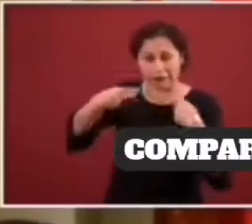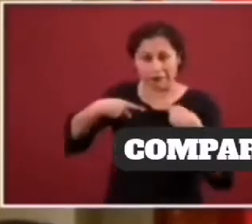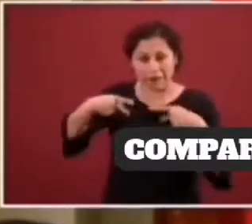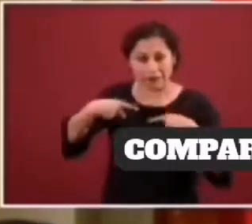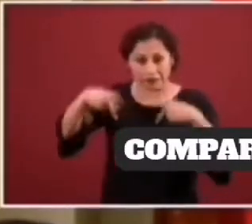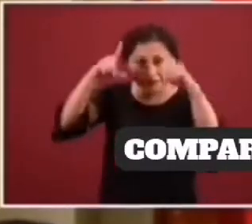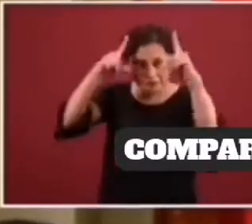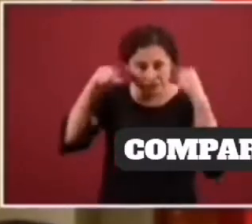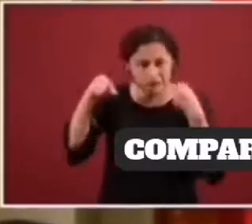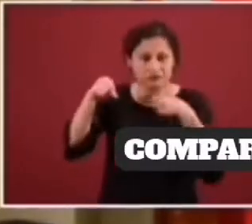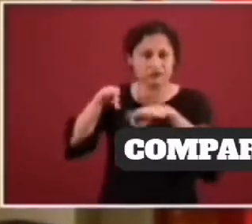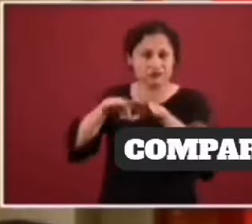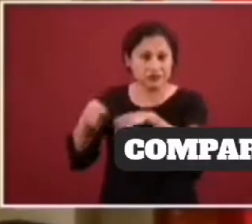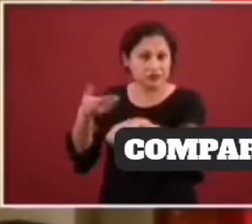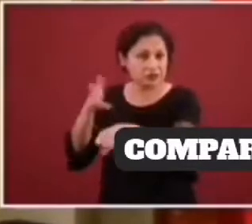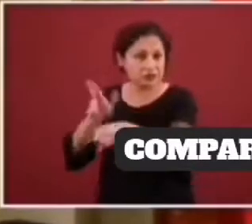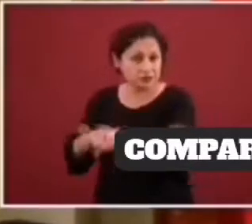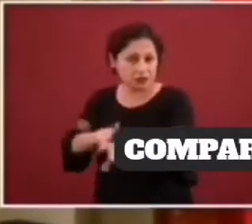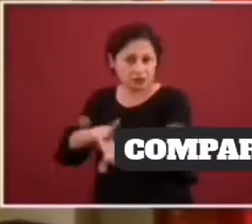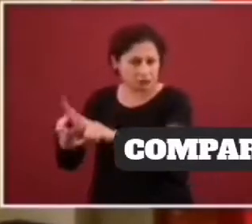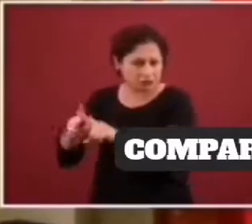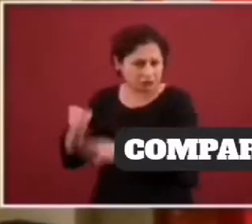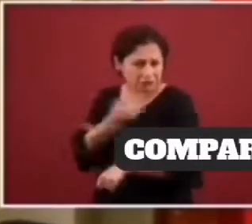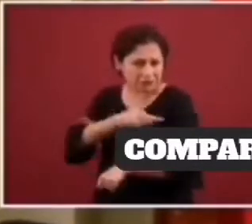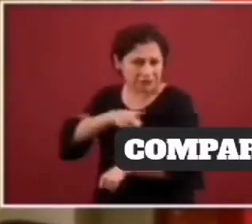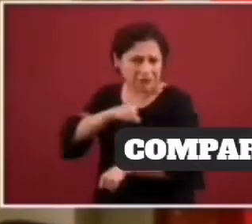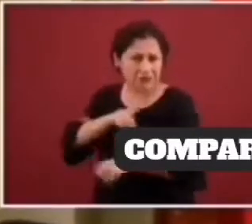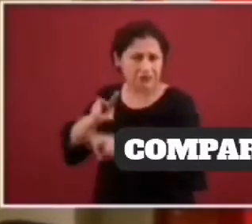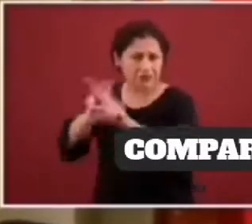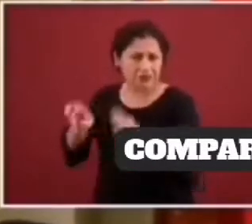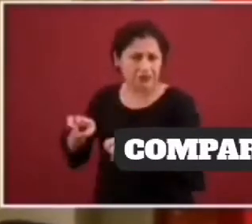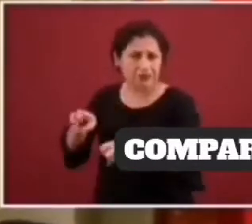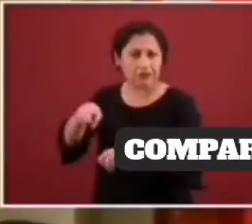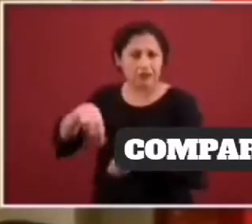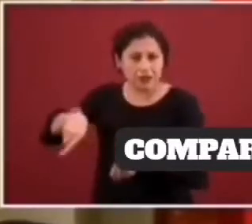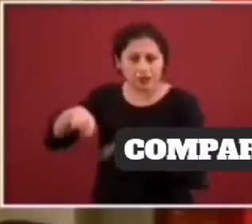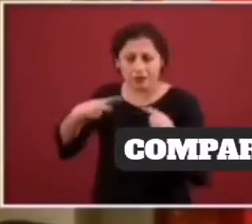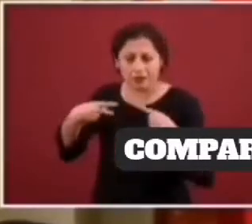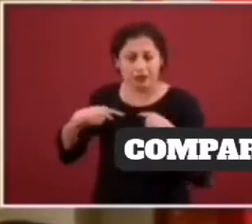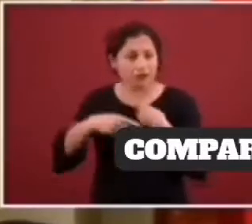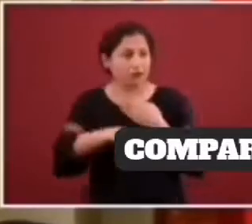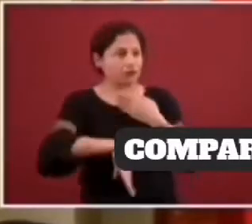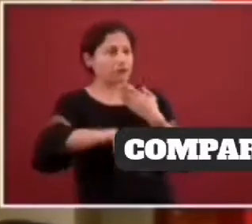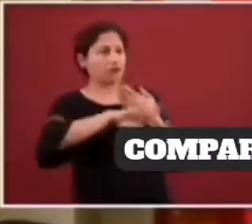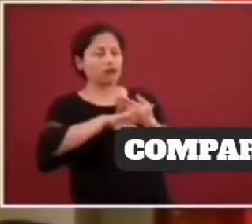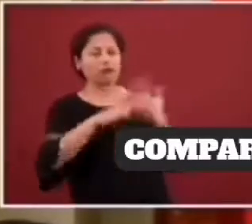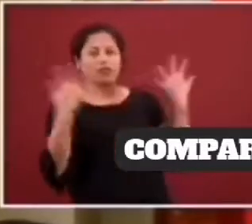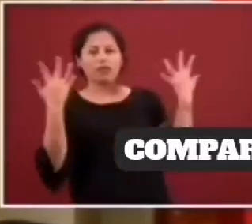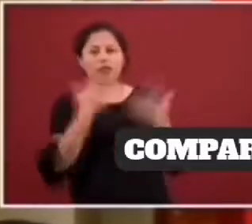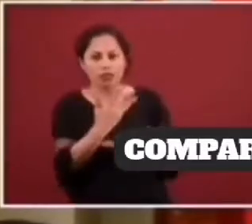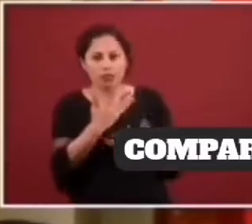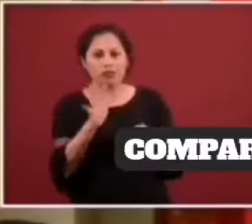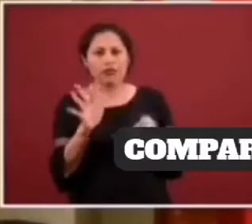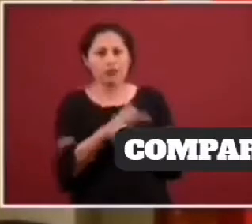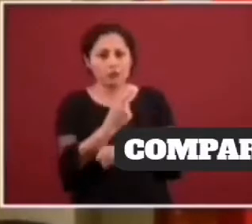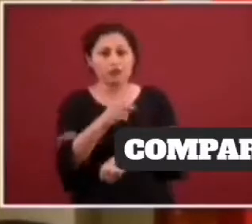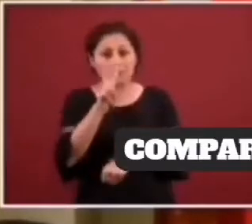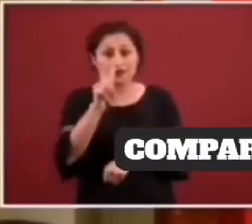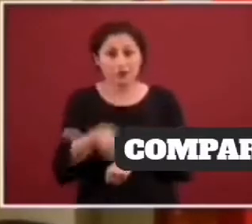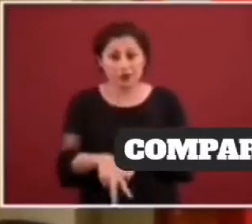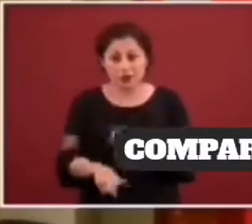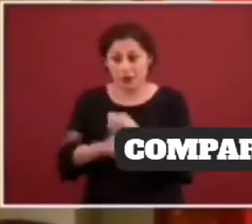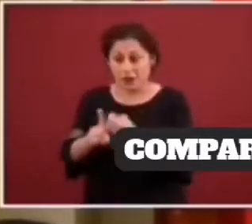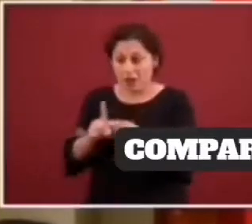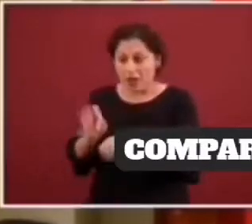trabajador de la salud, porque ahora aparte tenemos que lidiar con otras cosas, la agresión pues